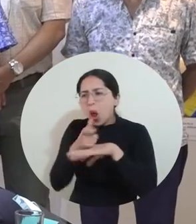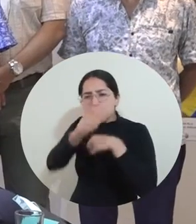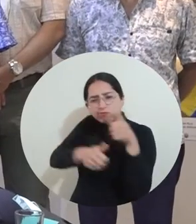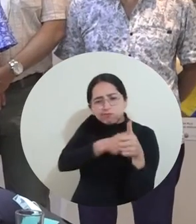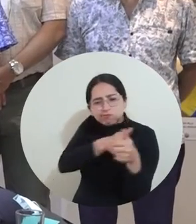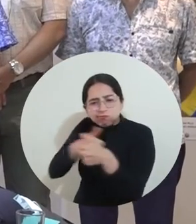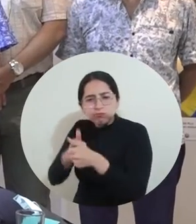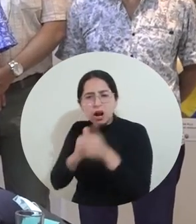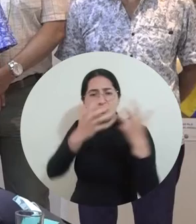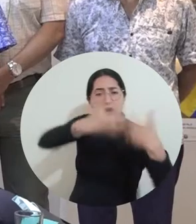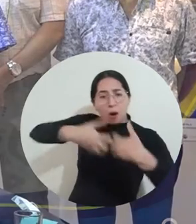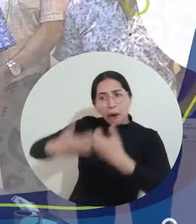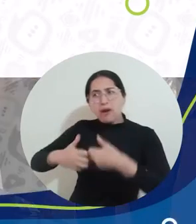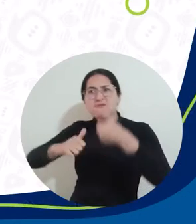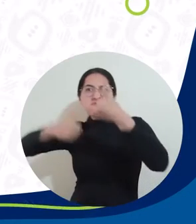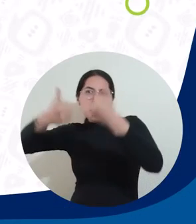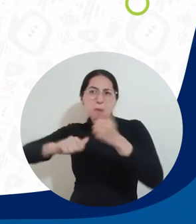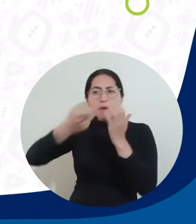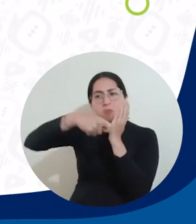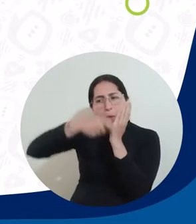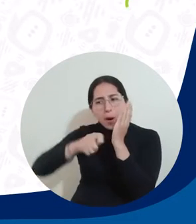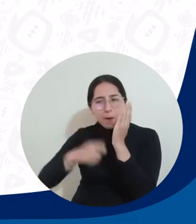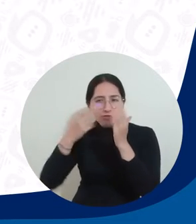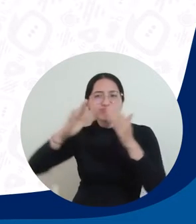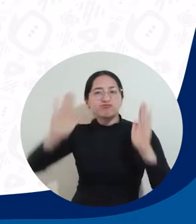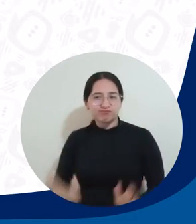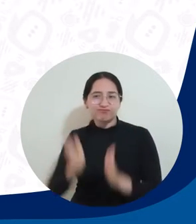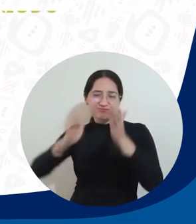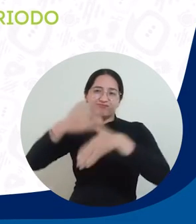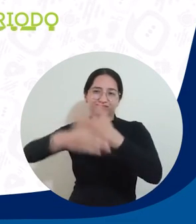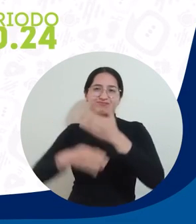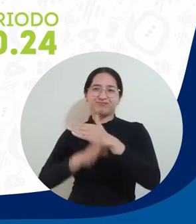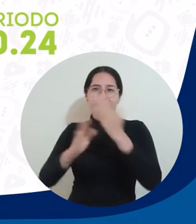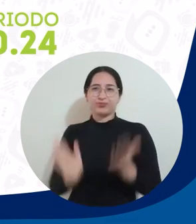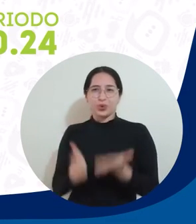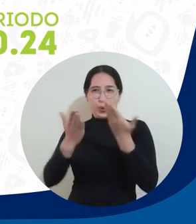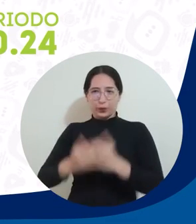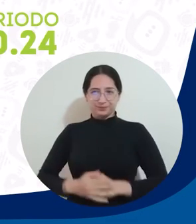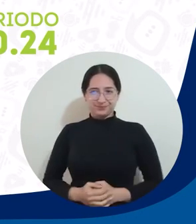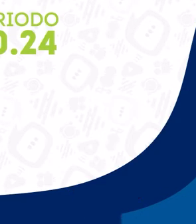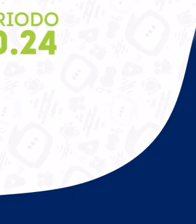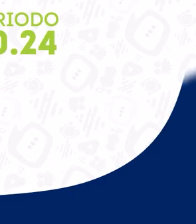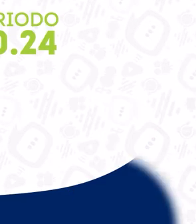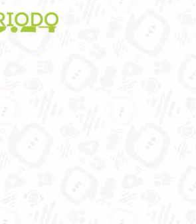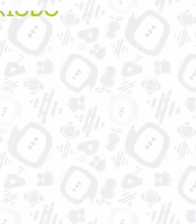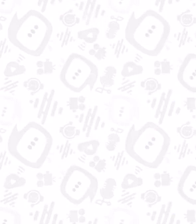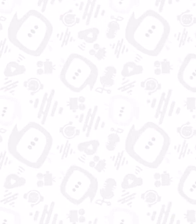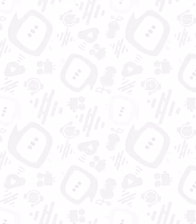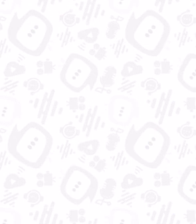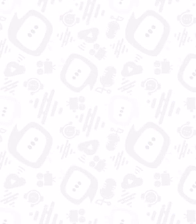evaluar su funcionamiento. Aún más influyente e innovadora.